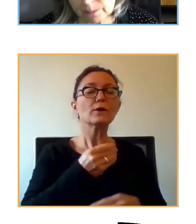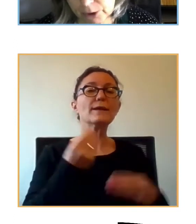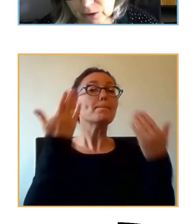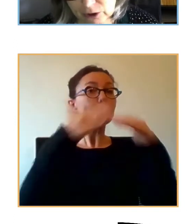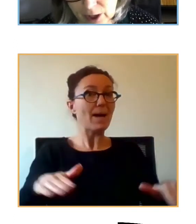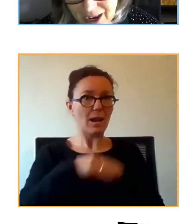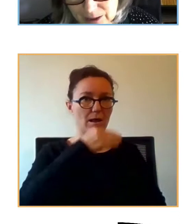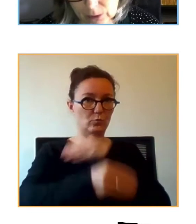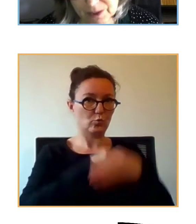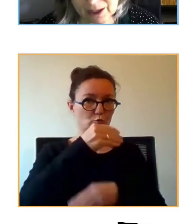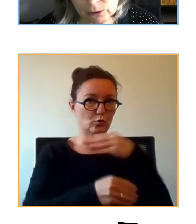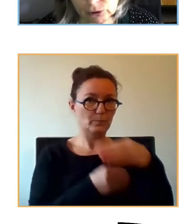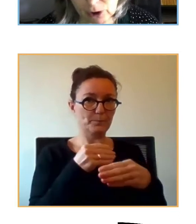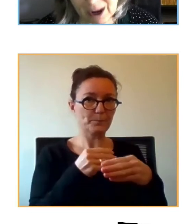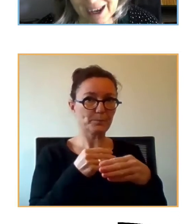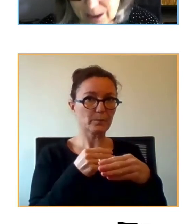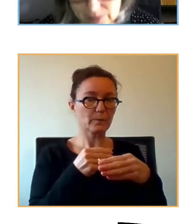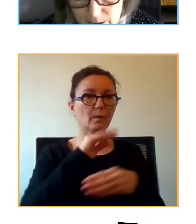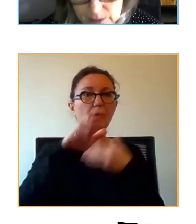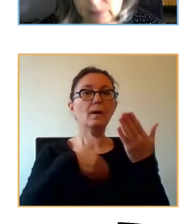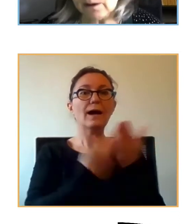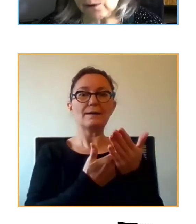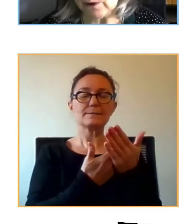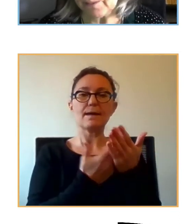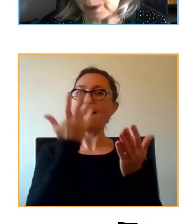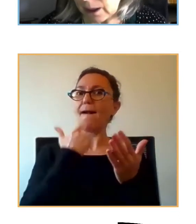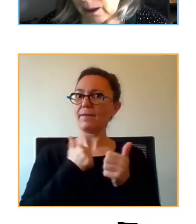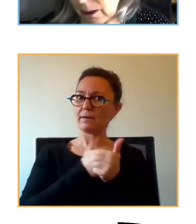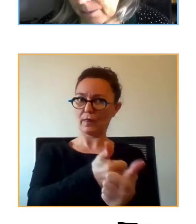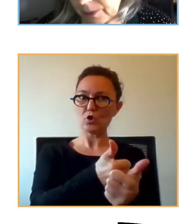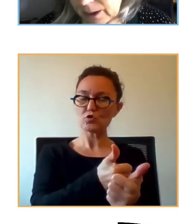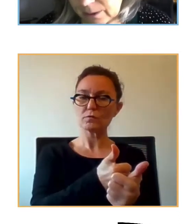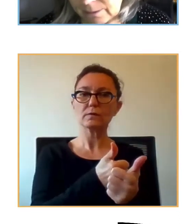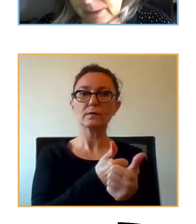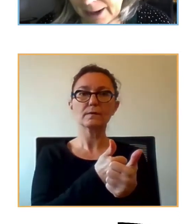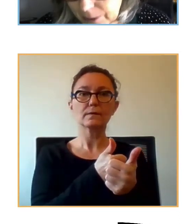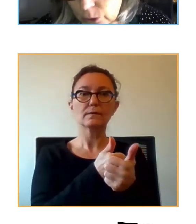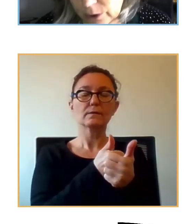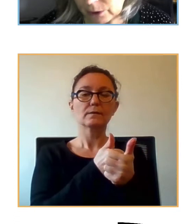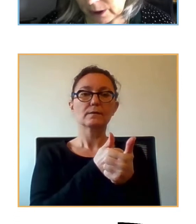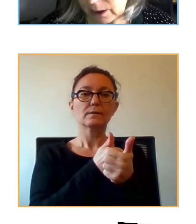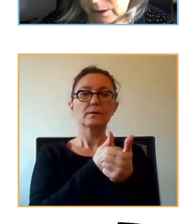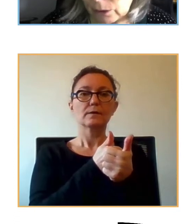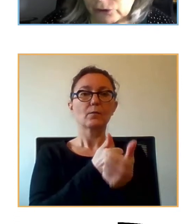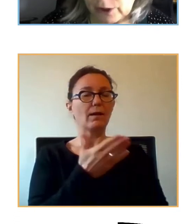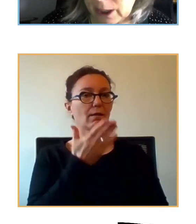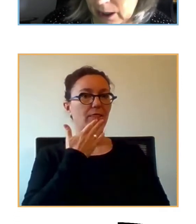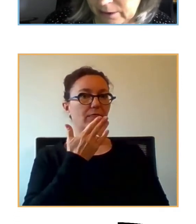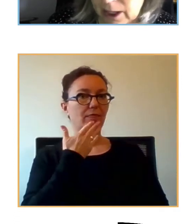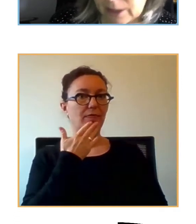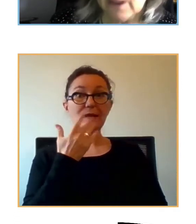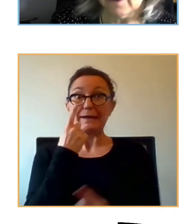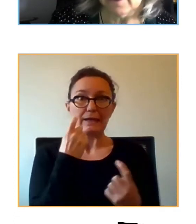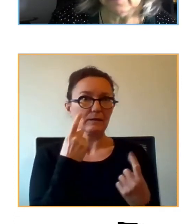podríamos decir llegando incluso a adicción a nivel lúdico del uso de